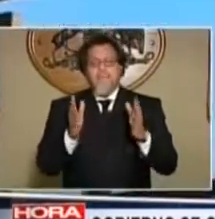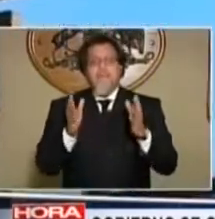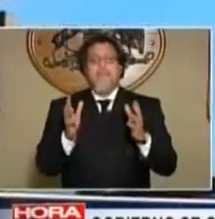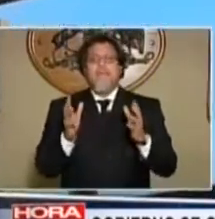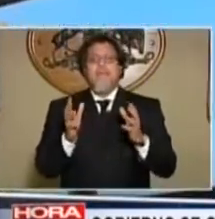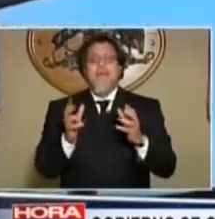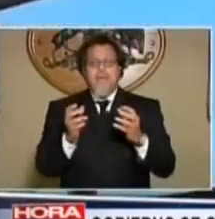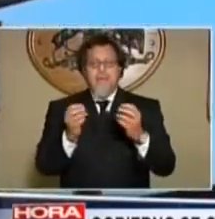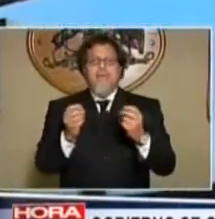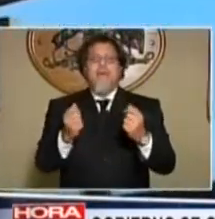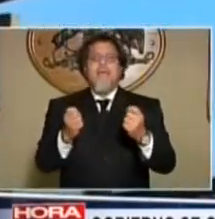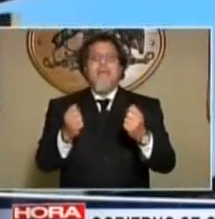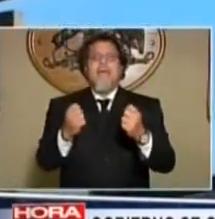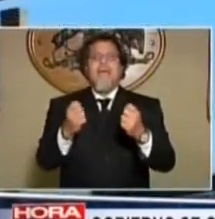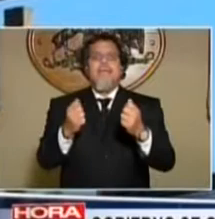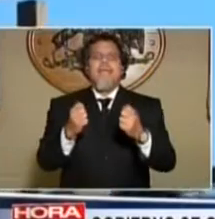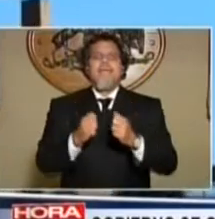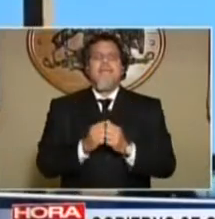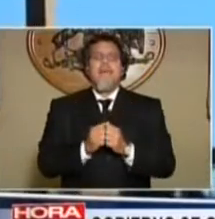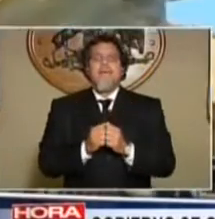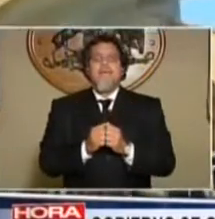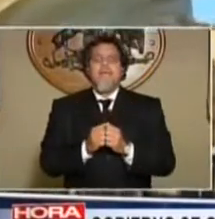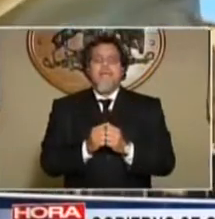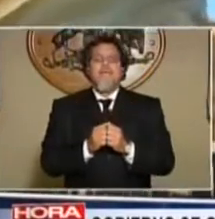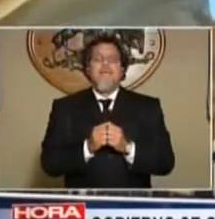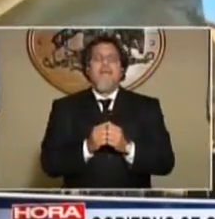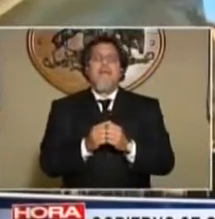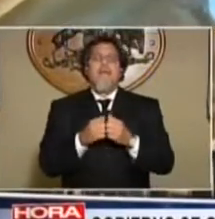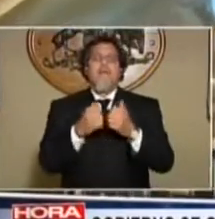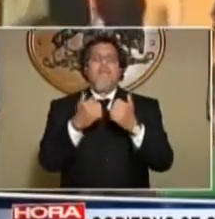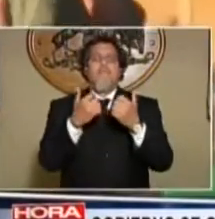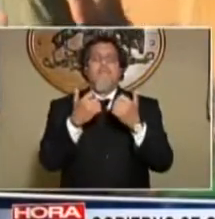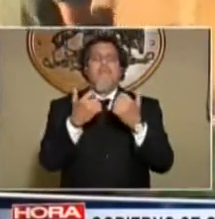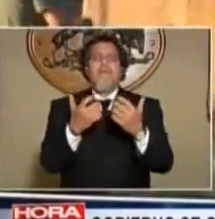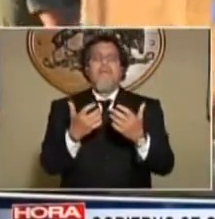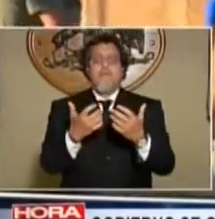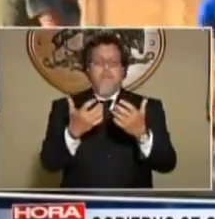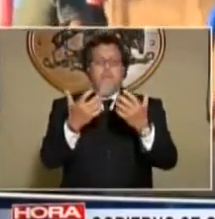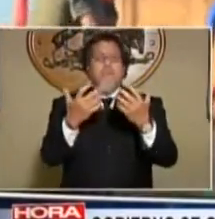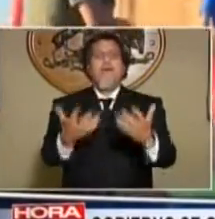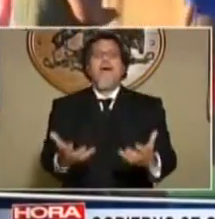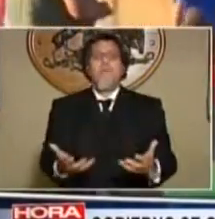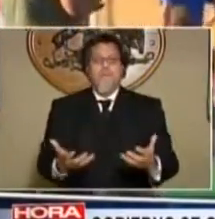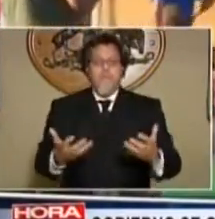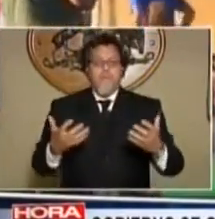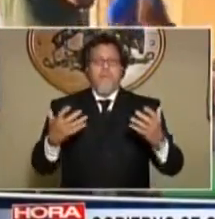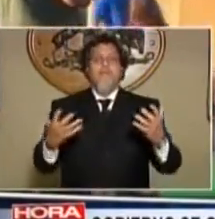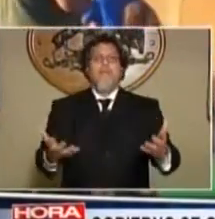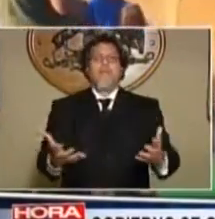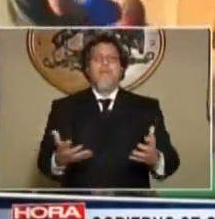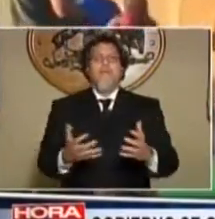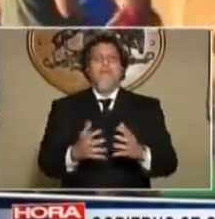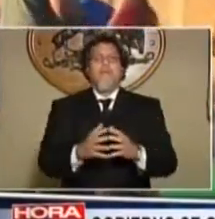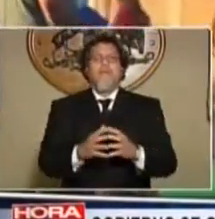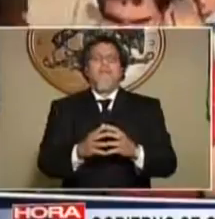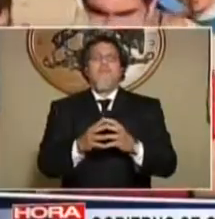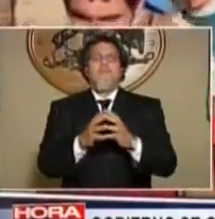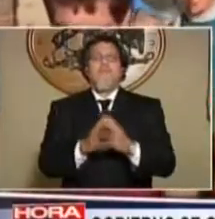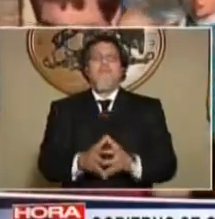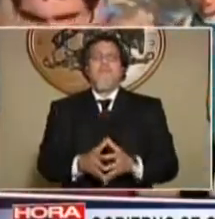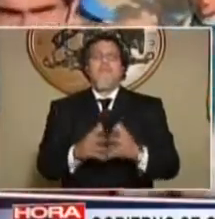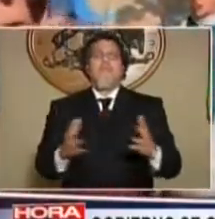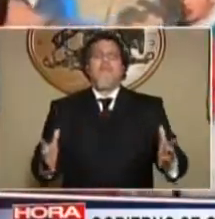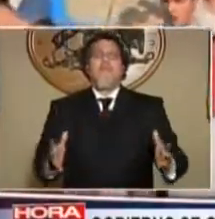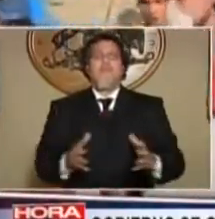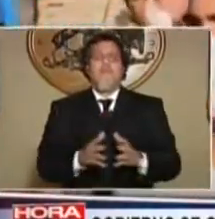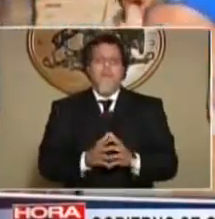poca capacidad legislativa para hacer frente a los propietarios privados de terrenos y cómo